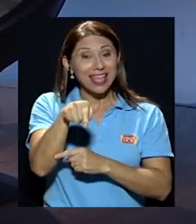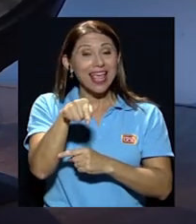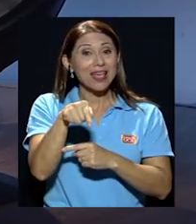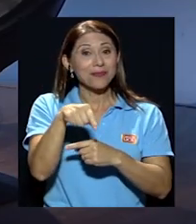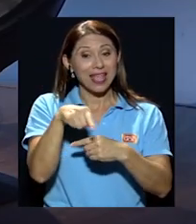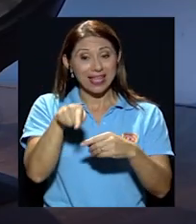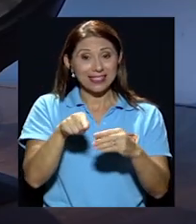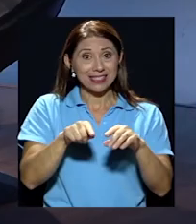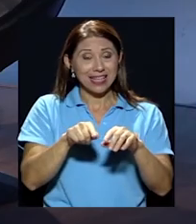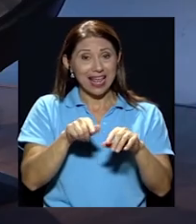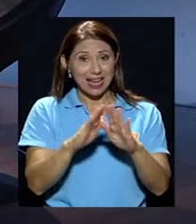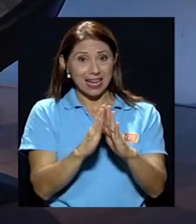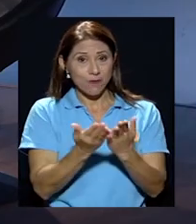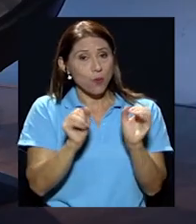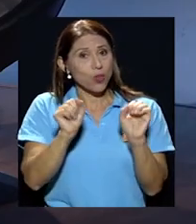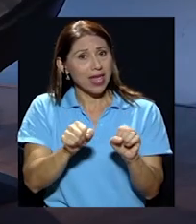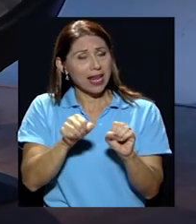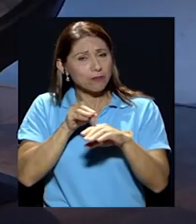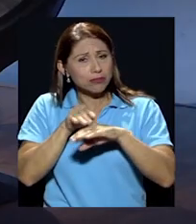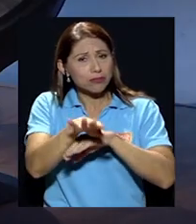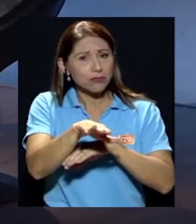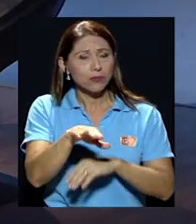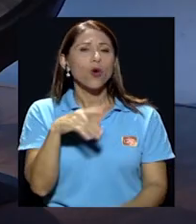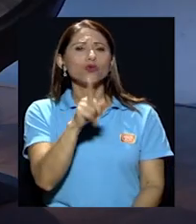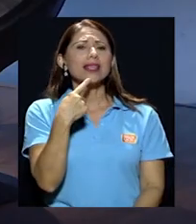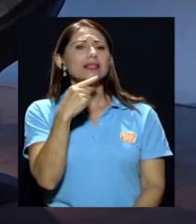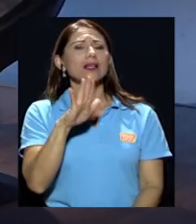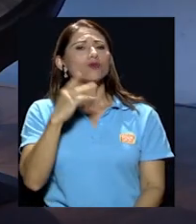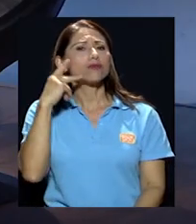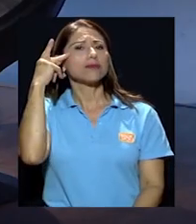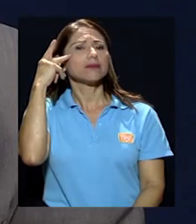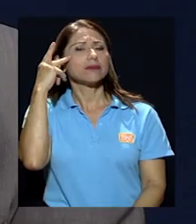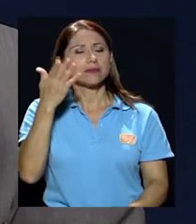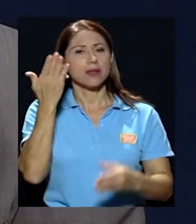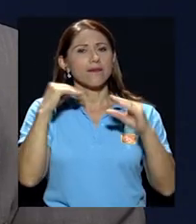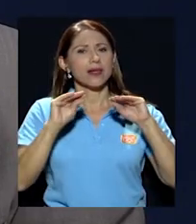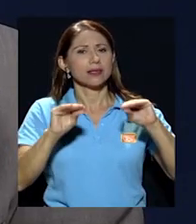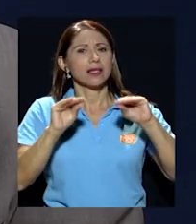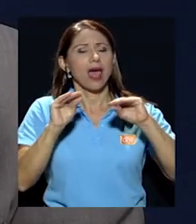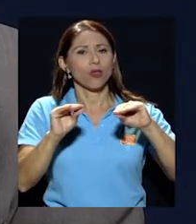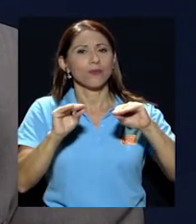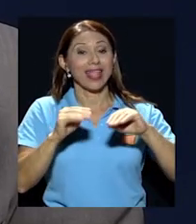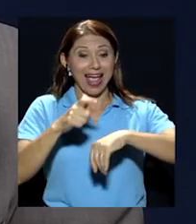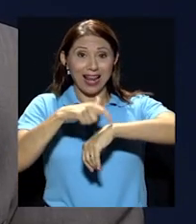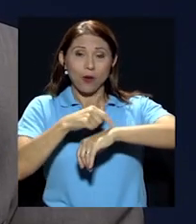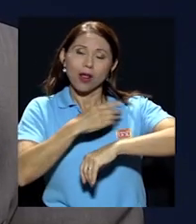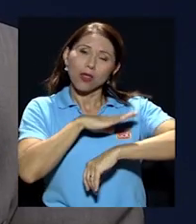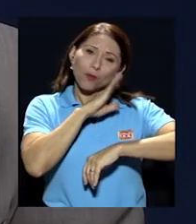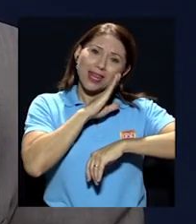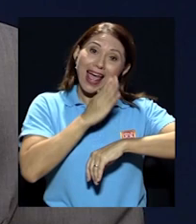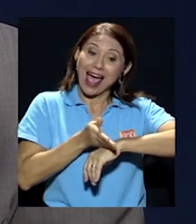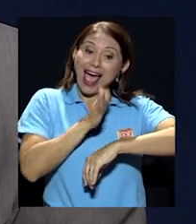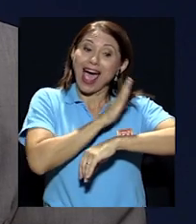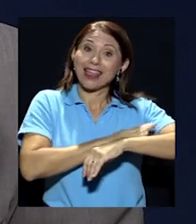elaboración de este libro. Usted decía que sus papás le habían enseñado que antes de colocar la almohada a la hora de dormir era fundamental